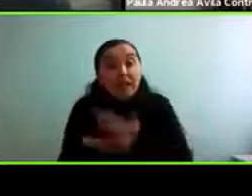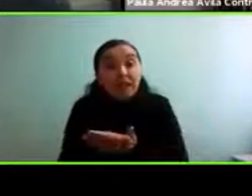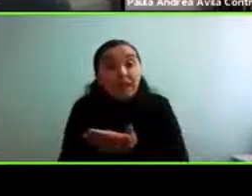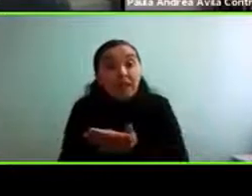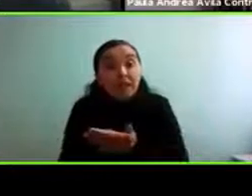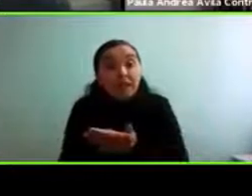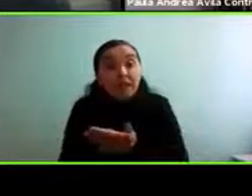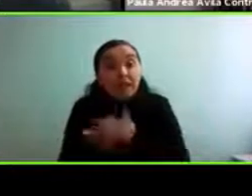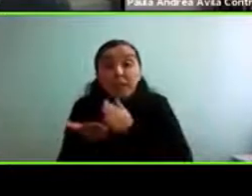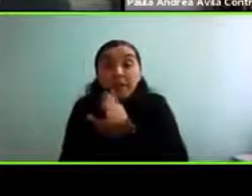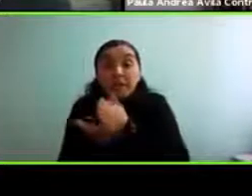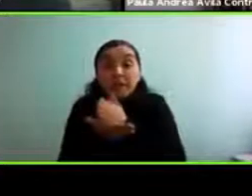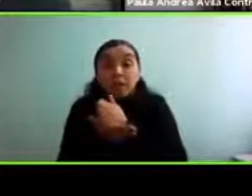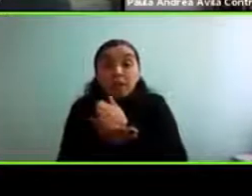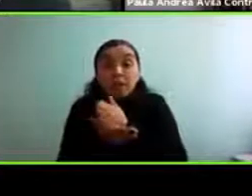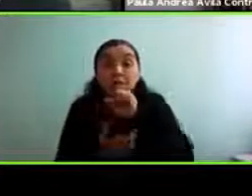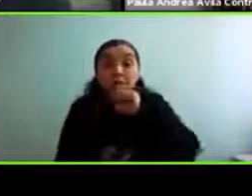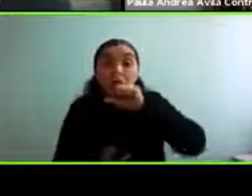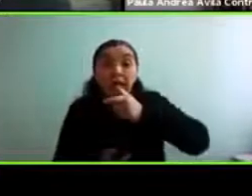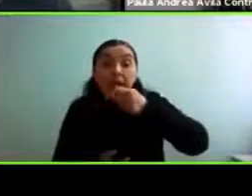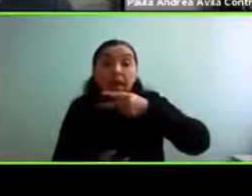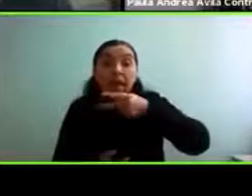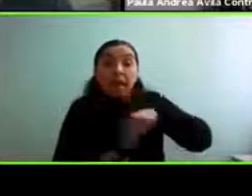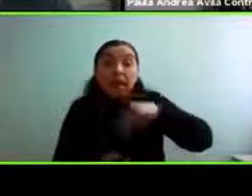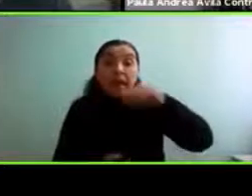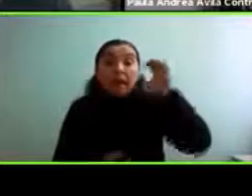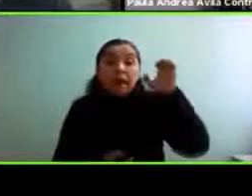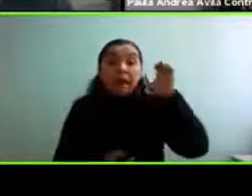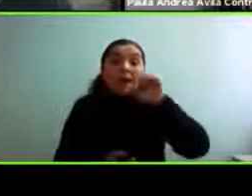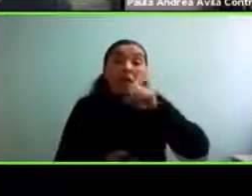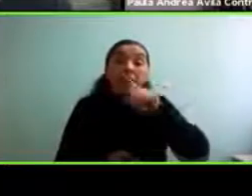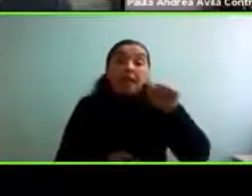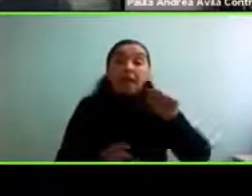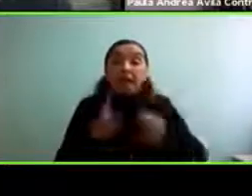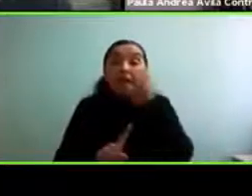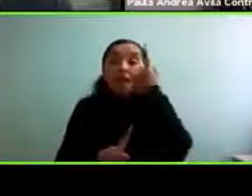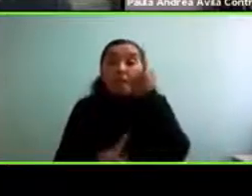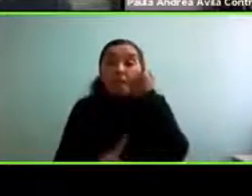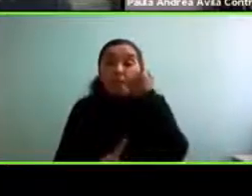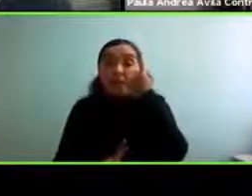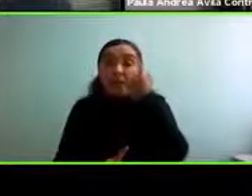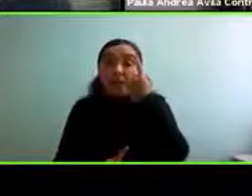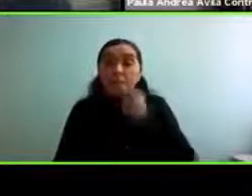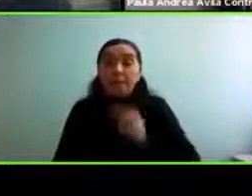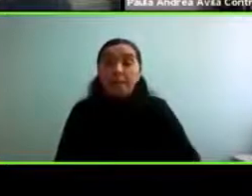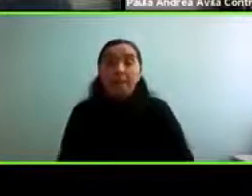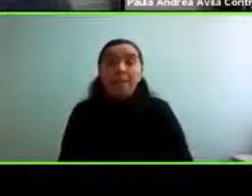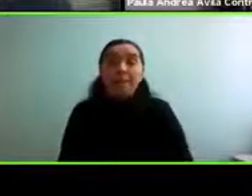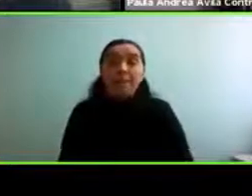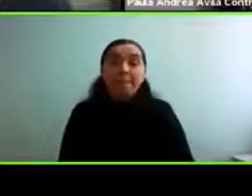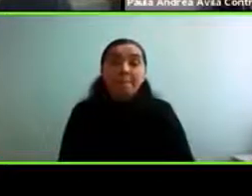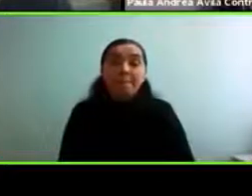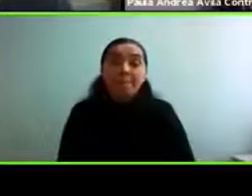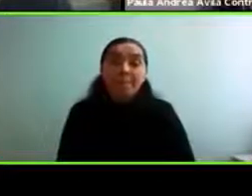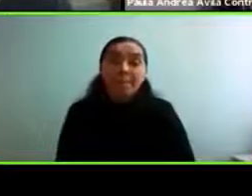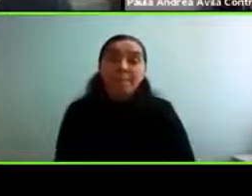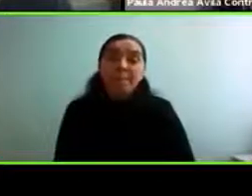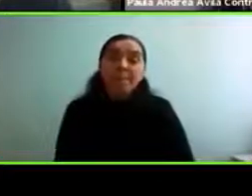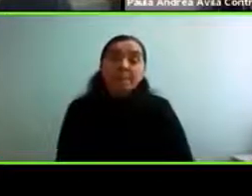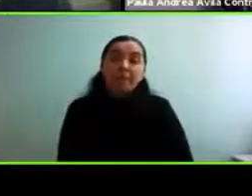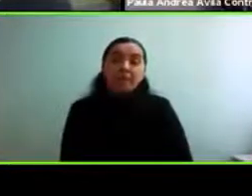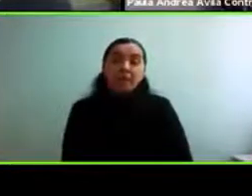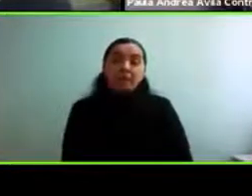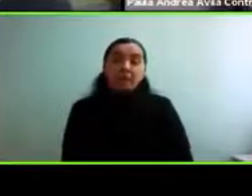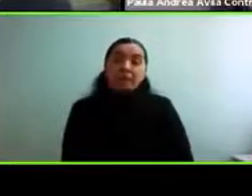Partimos con Anieska que fue nuestra primera presentadora. Sí, bueno, yo creo que